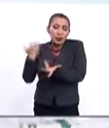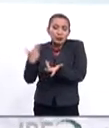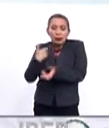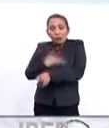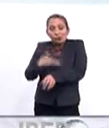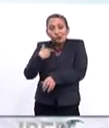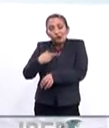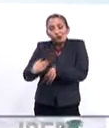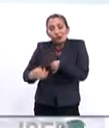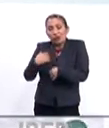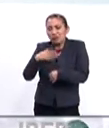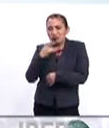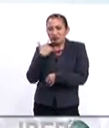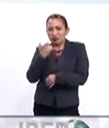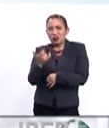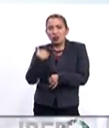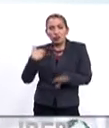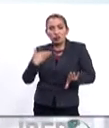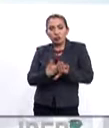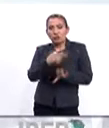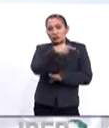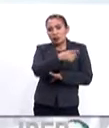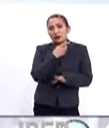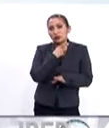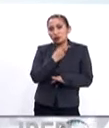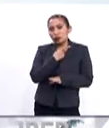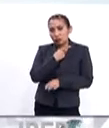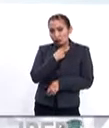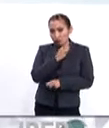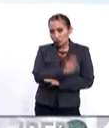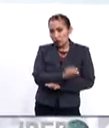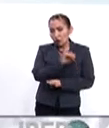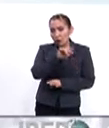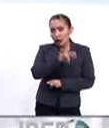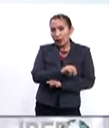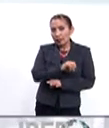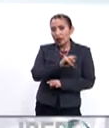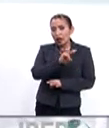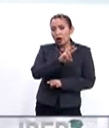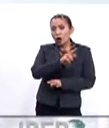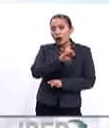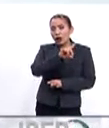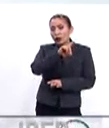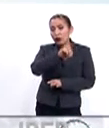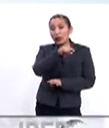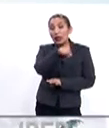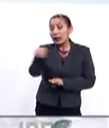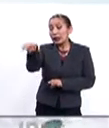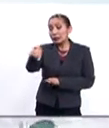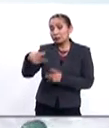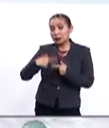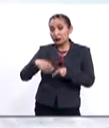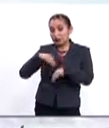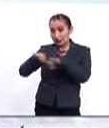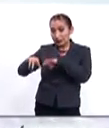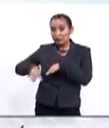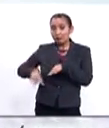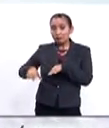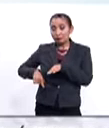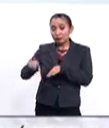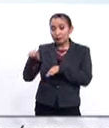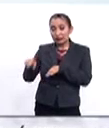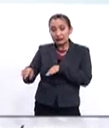un procedimiento irregular en contra del diputado Juan Guaidó. Esos funcionarios que